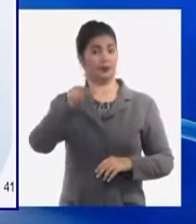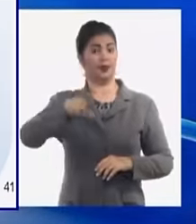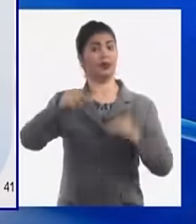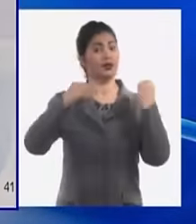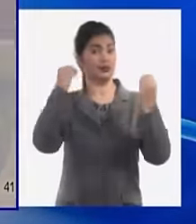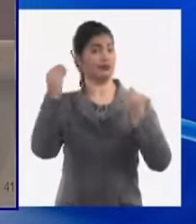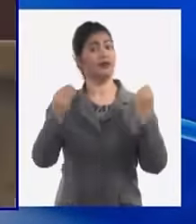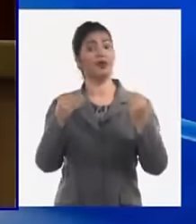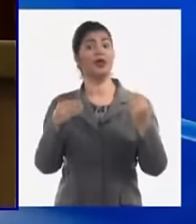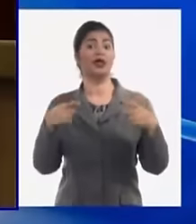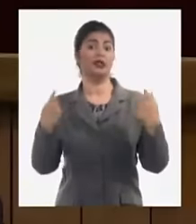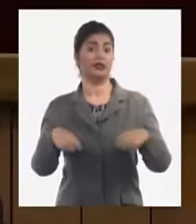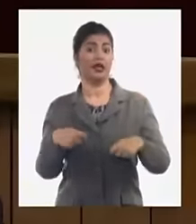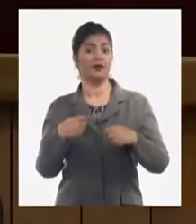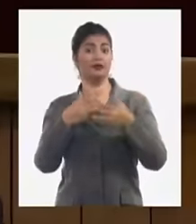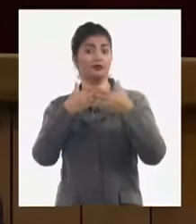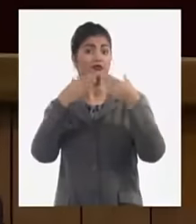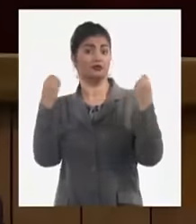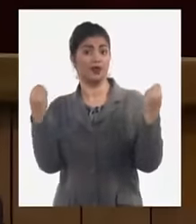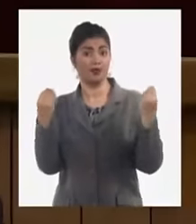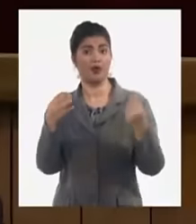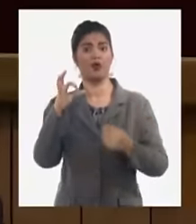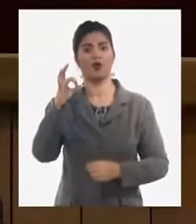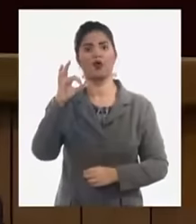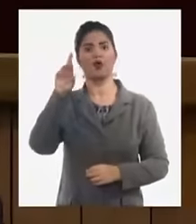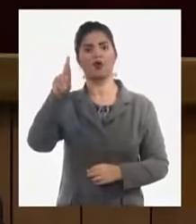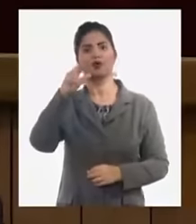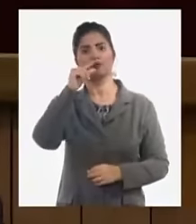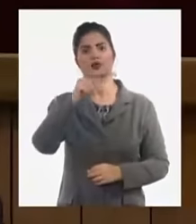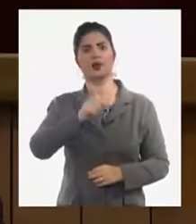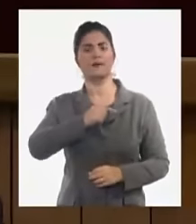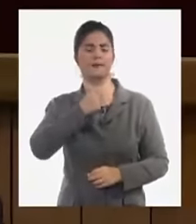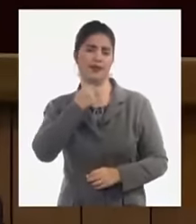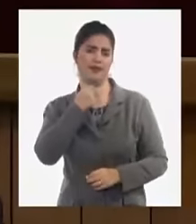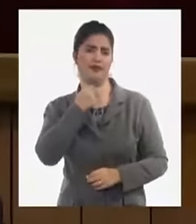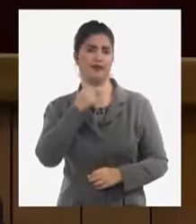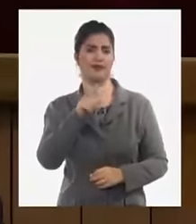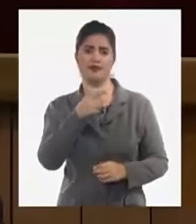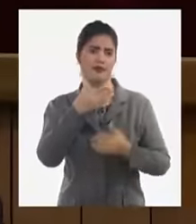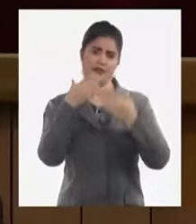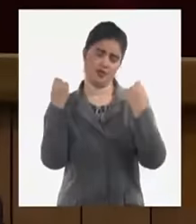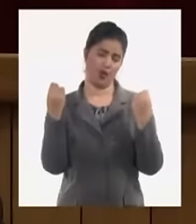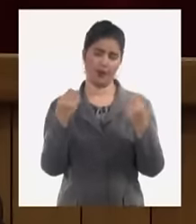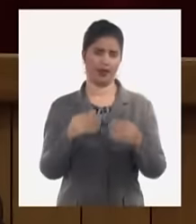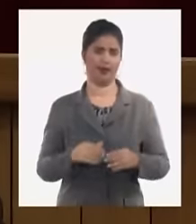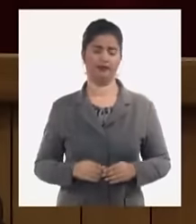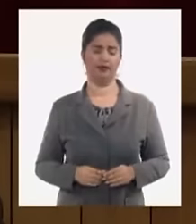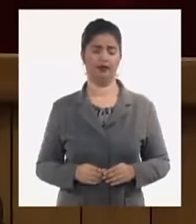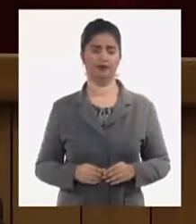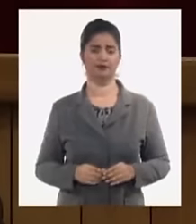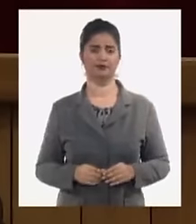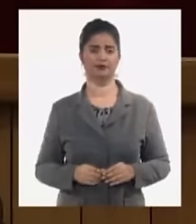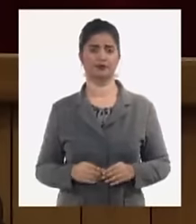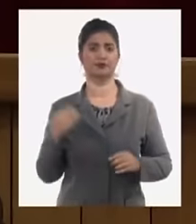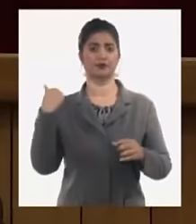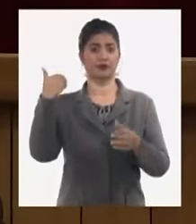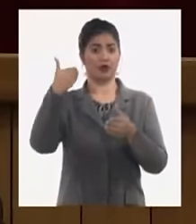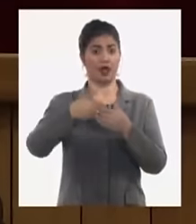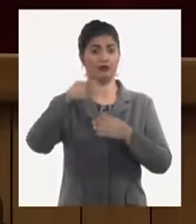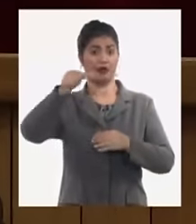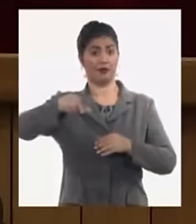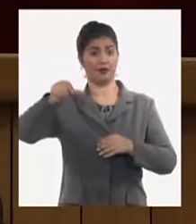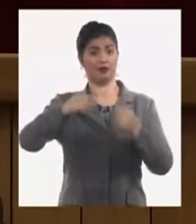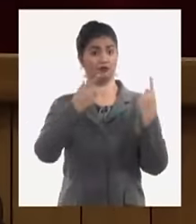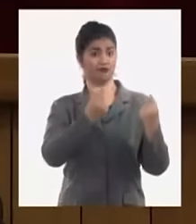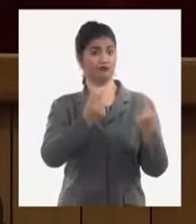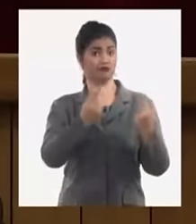que desaparecer la SODE nosotros decimos que no hasta de alguna SODE pero hasta los capitalistas hasta los